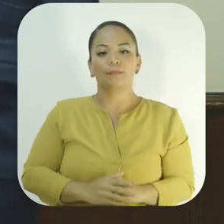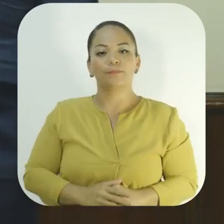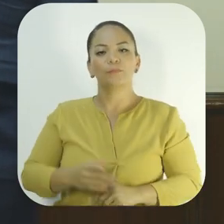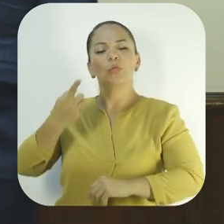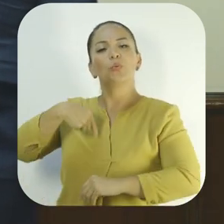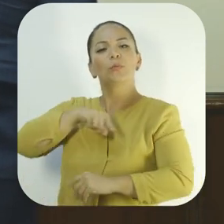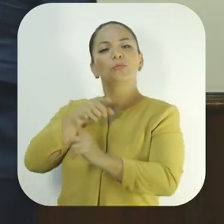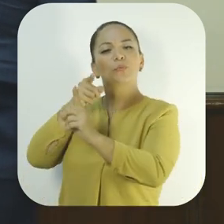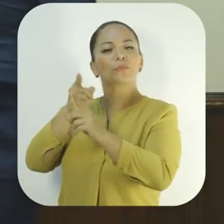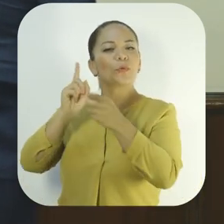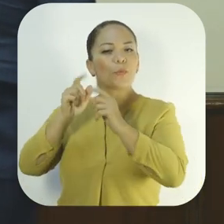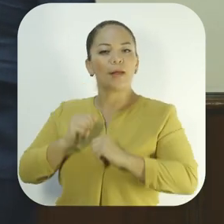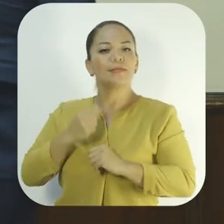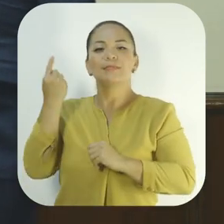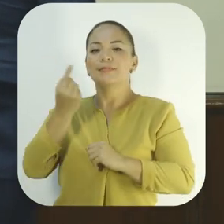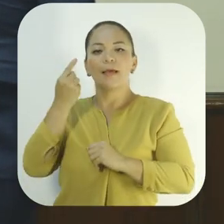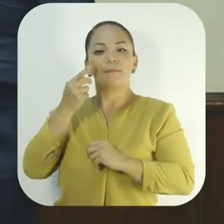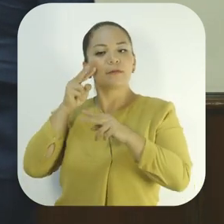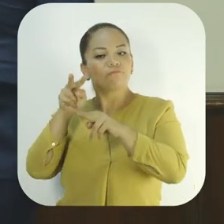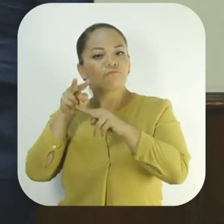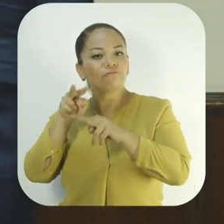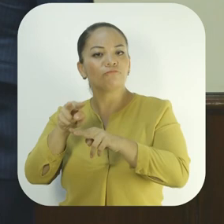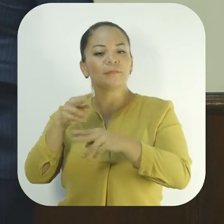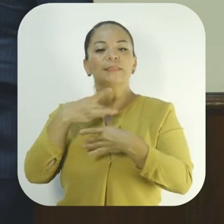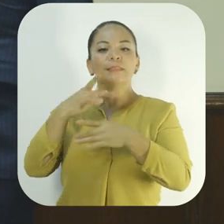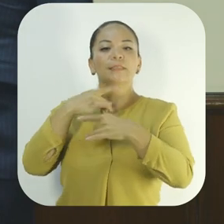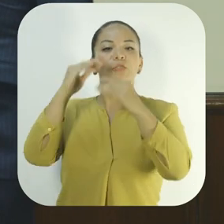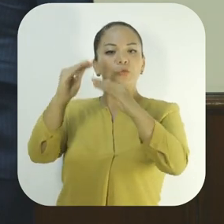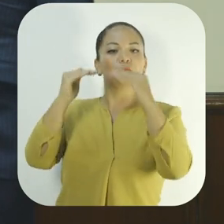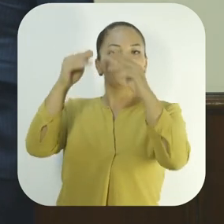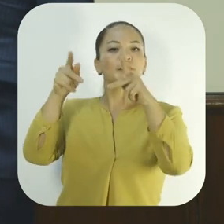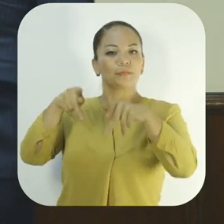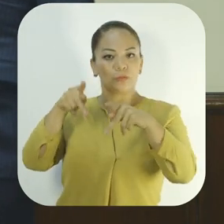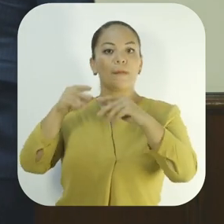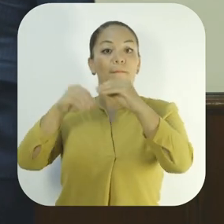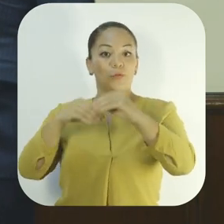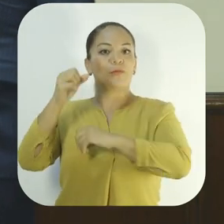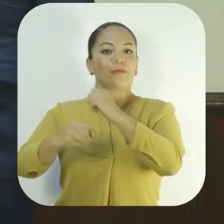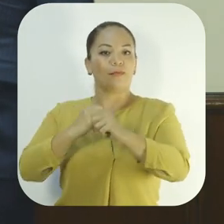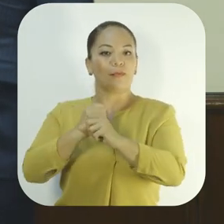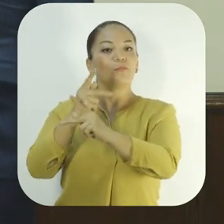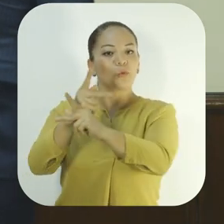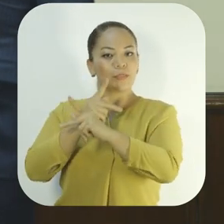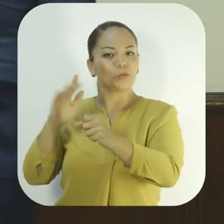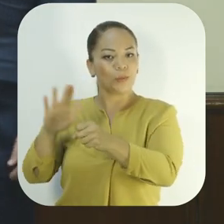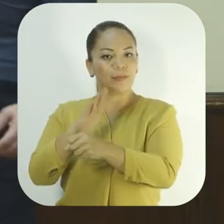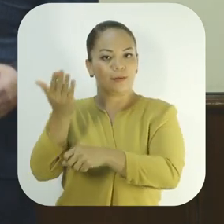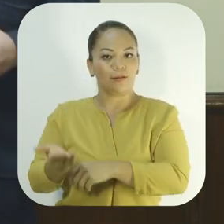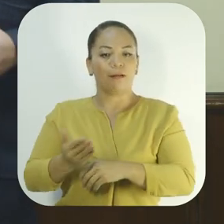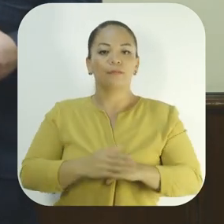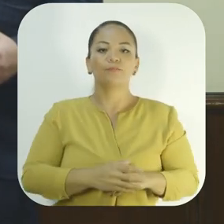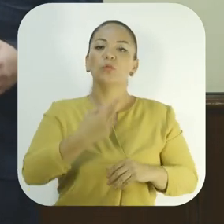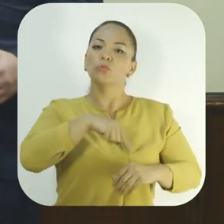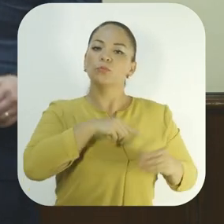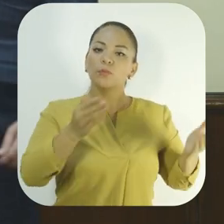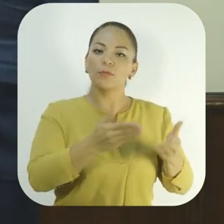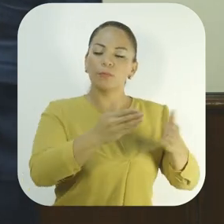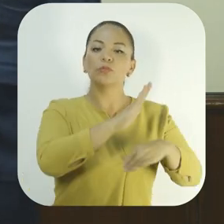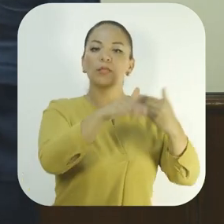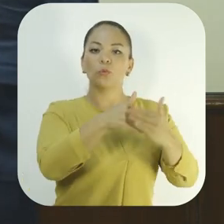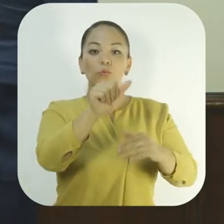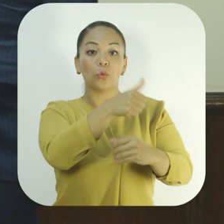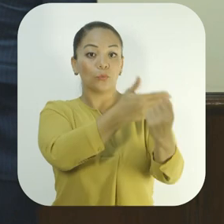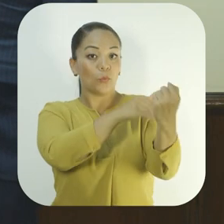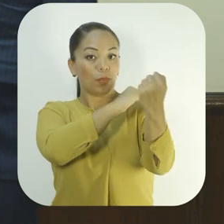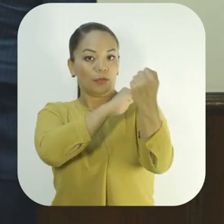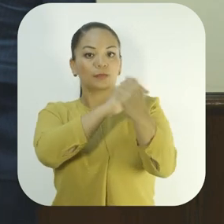Nuestro objetivo es siempre velar por el interés superior de las personas menores de edad y su protección integral. Instamos a los demás poderes de